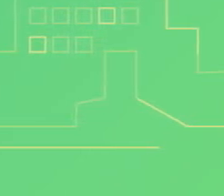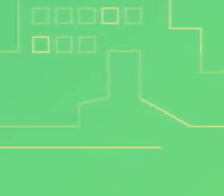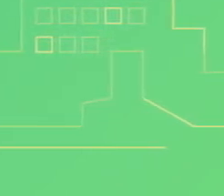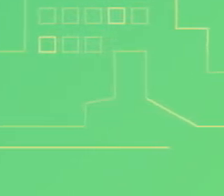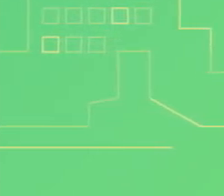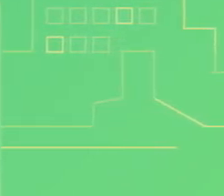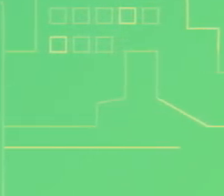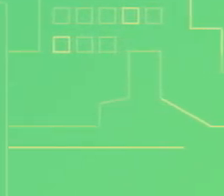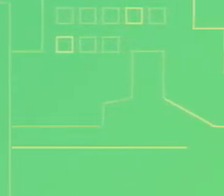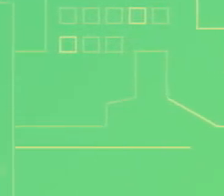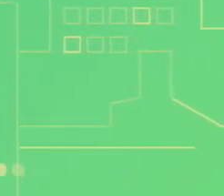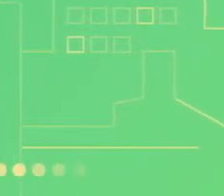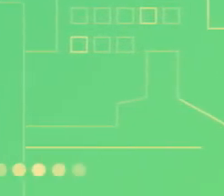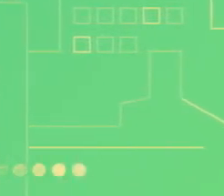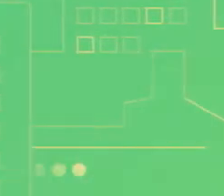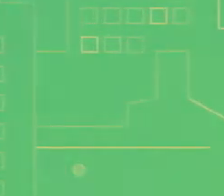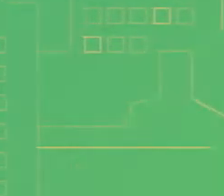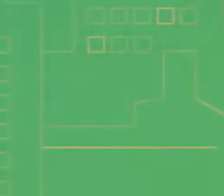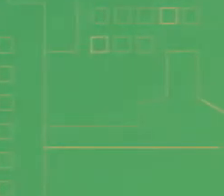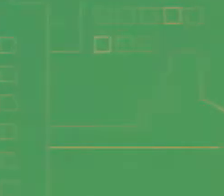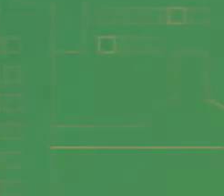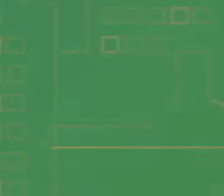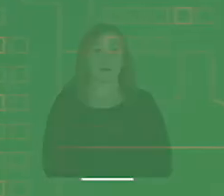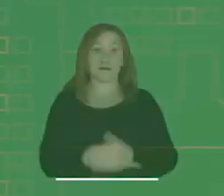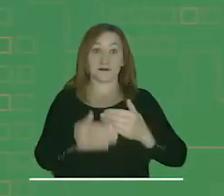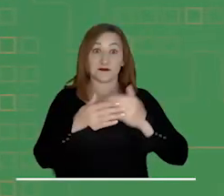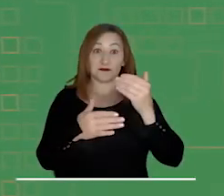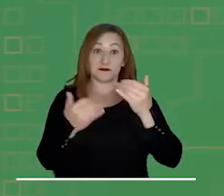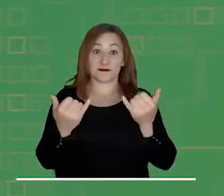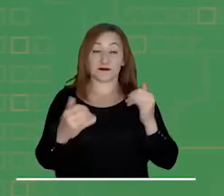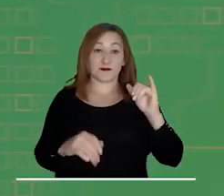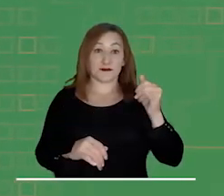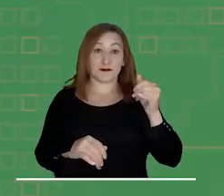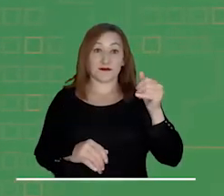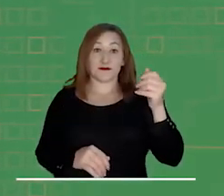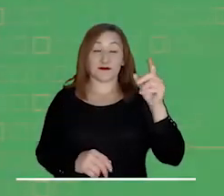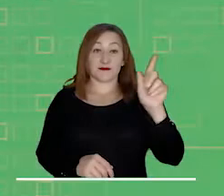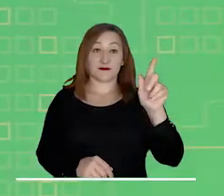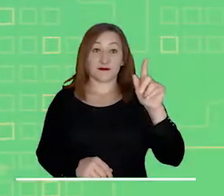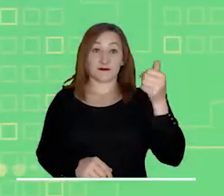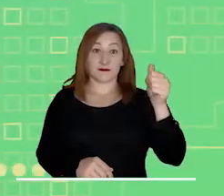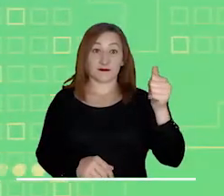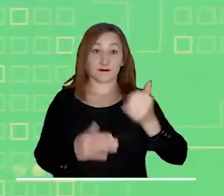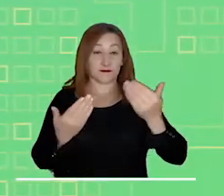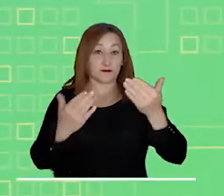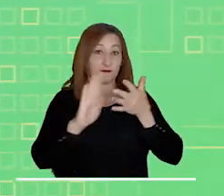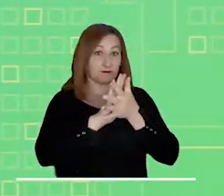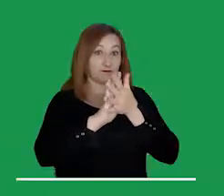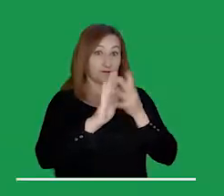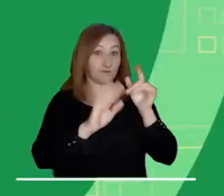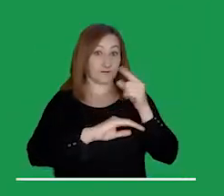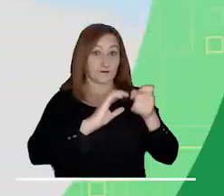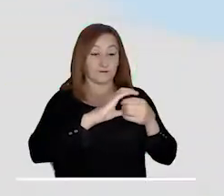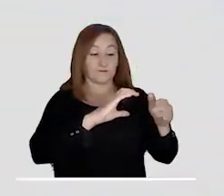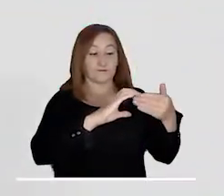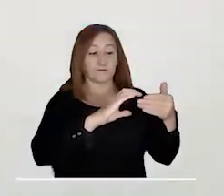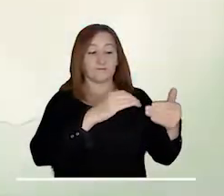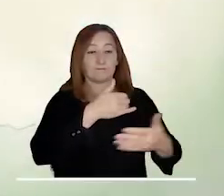Iniciamos este jueves 10 de febrero con la más reciente información meteorológica en las diferentes regiones del país.